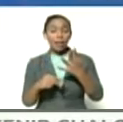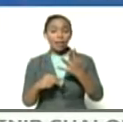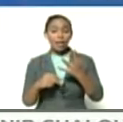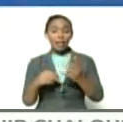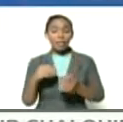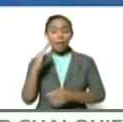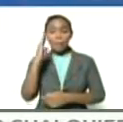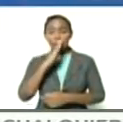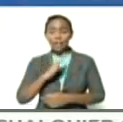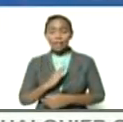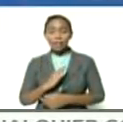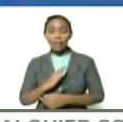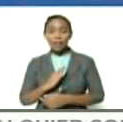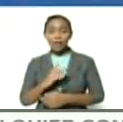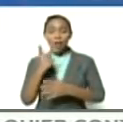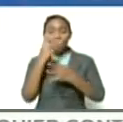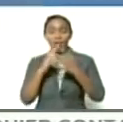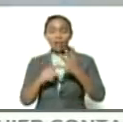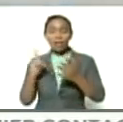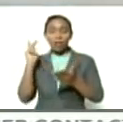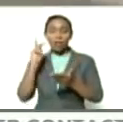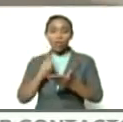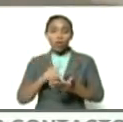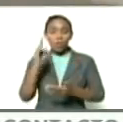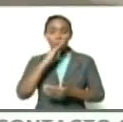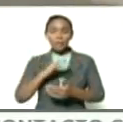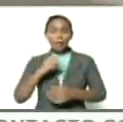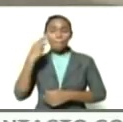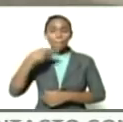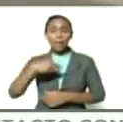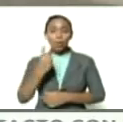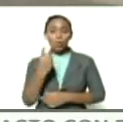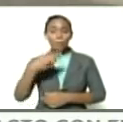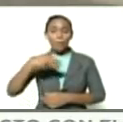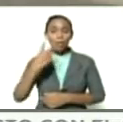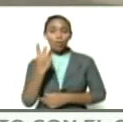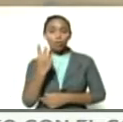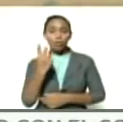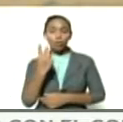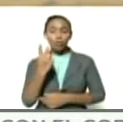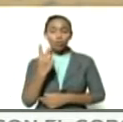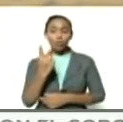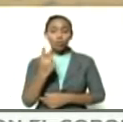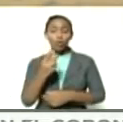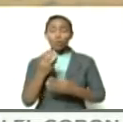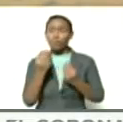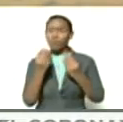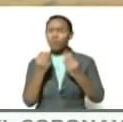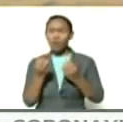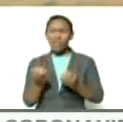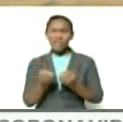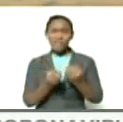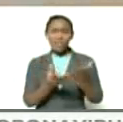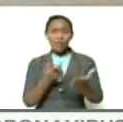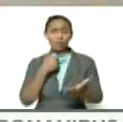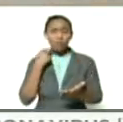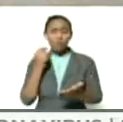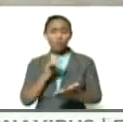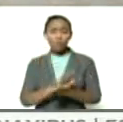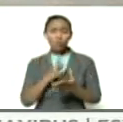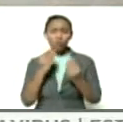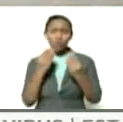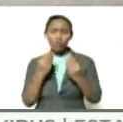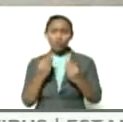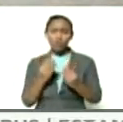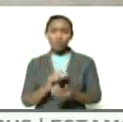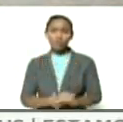la variante que nos llegó de Brasil P1 y P2 muy virulenta muy mortal muy muy muy muy